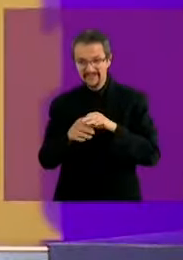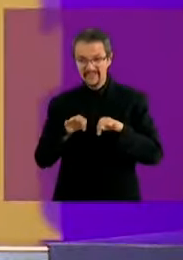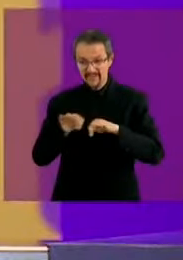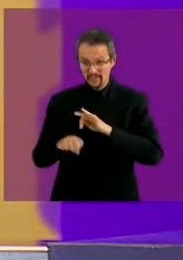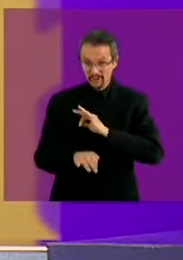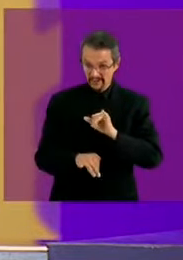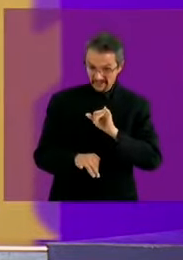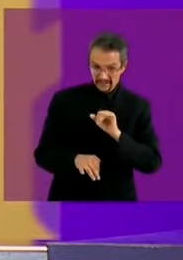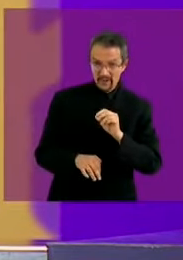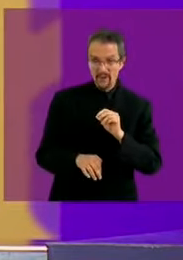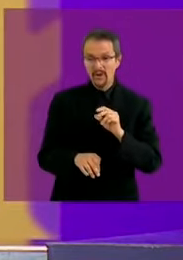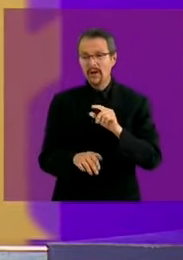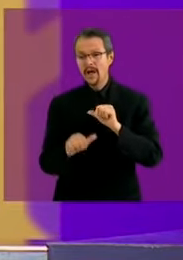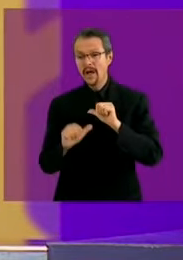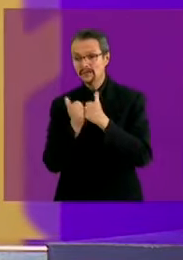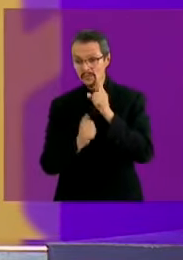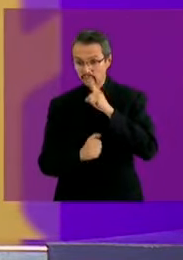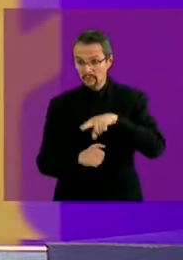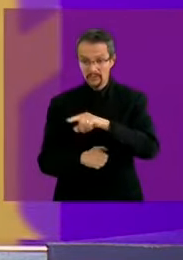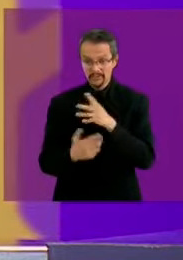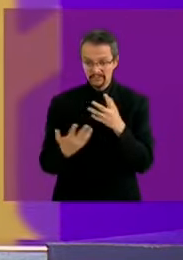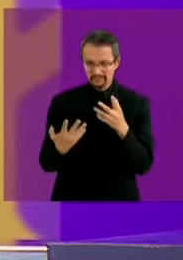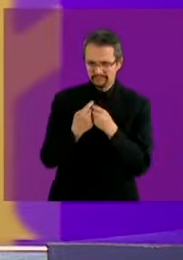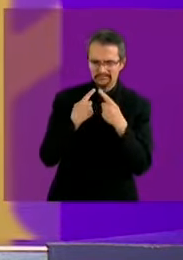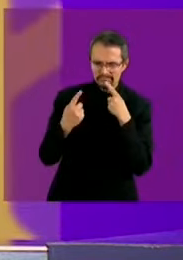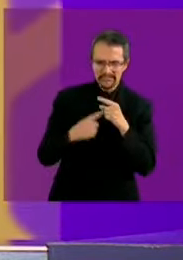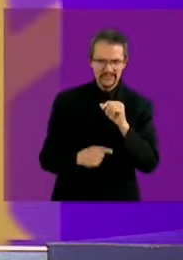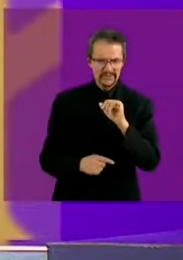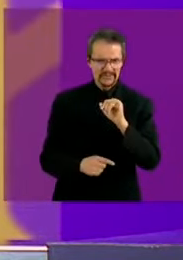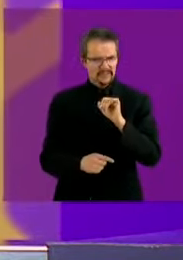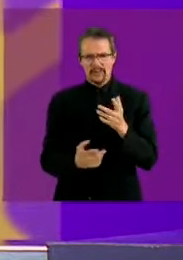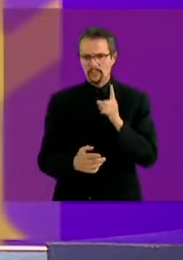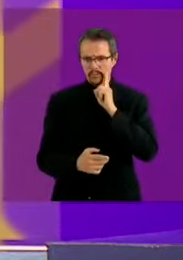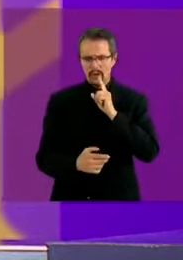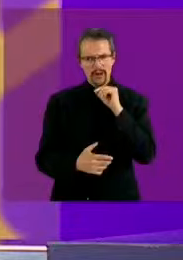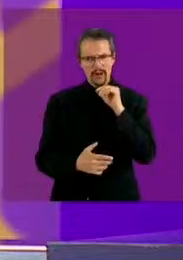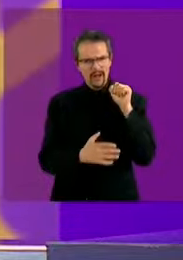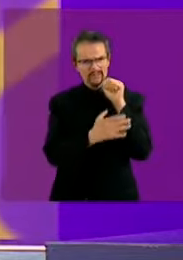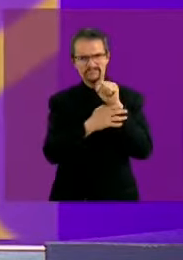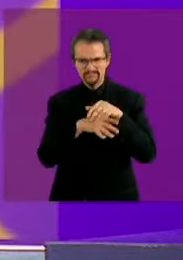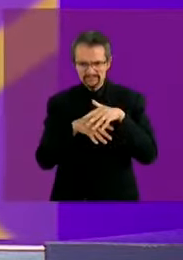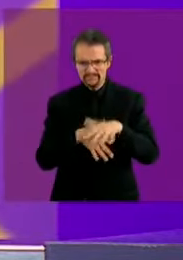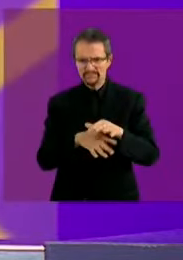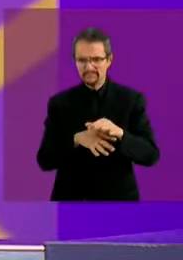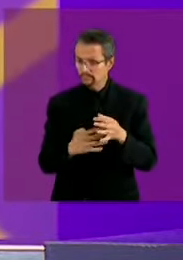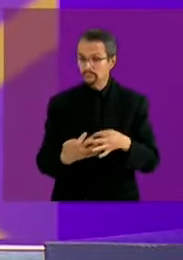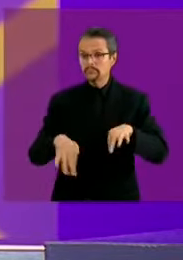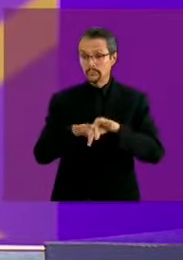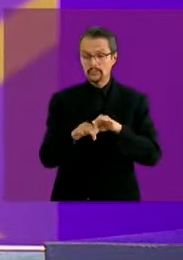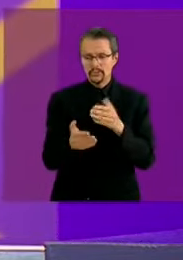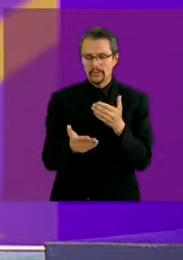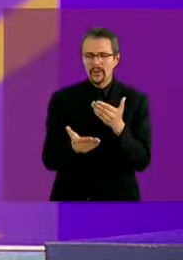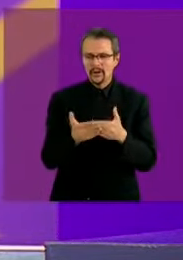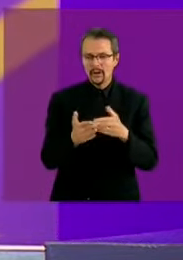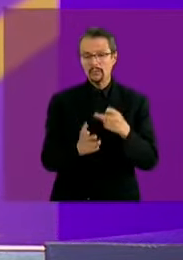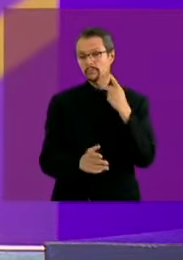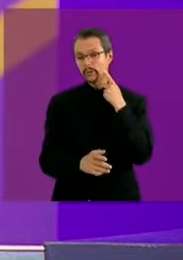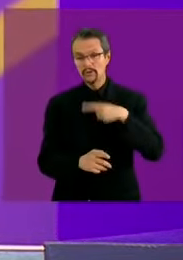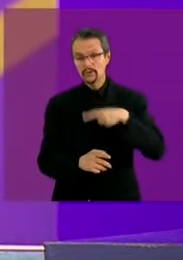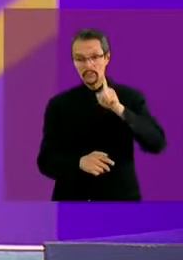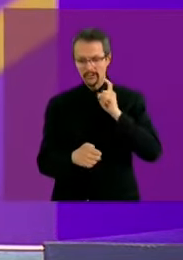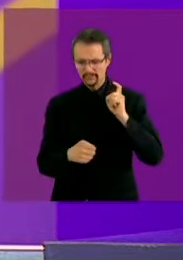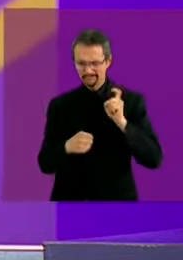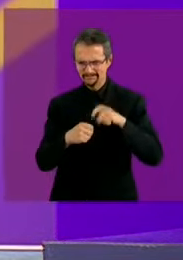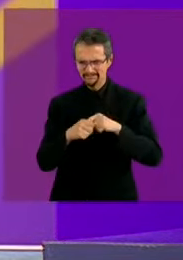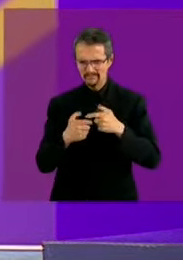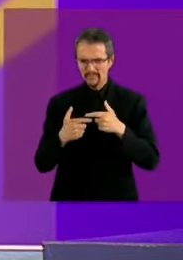sin duda alguna creo que es el movimiento más importante de nuestro tiempo la feminización de la política que se dio entre otras cosas con